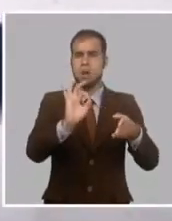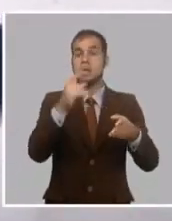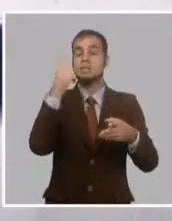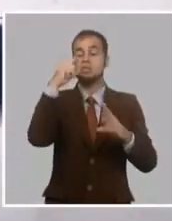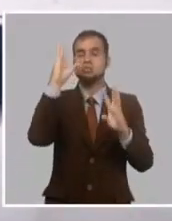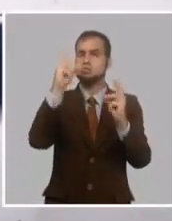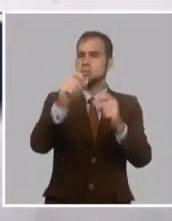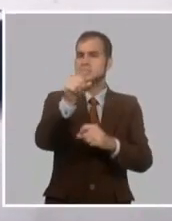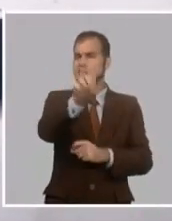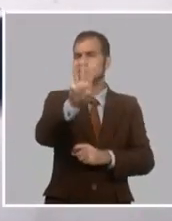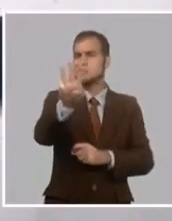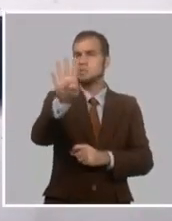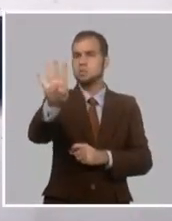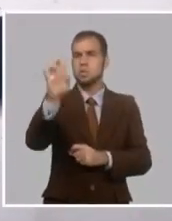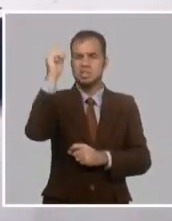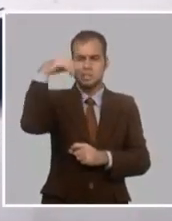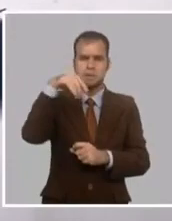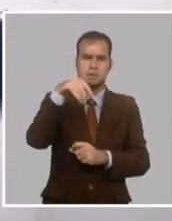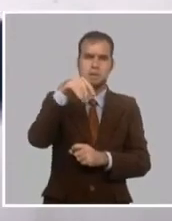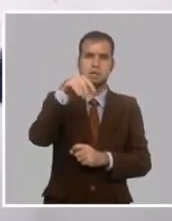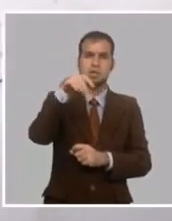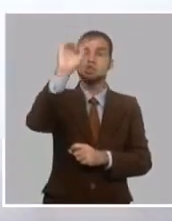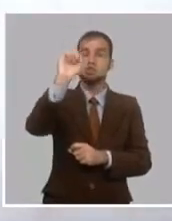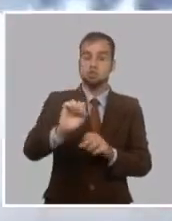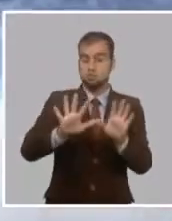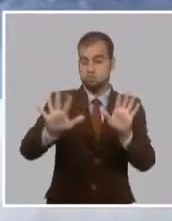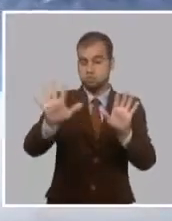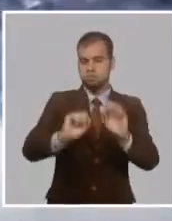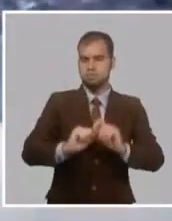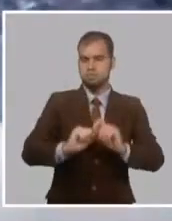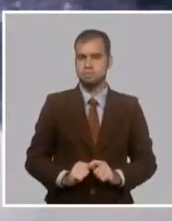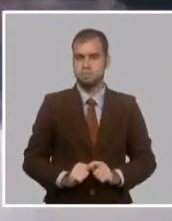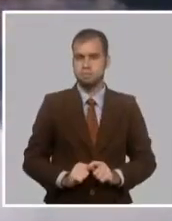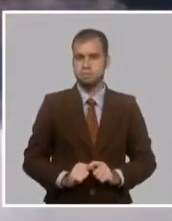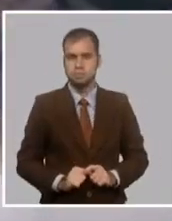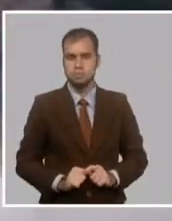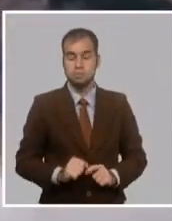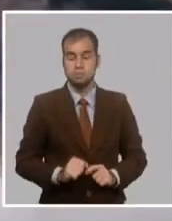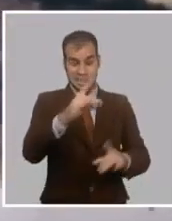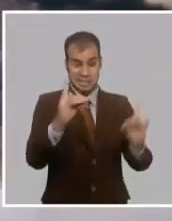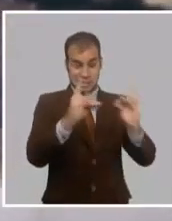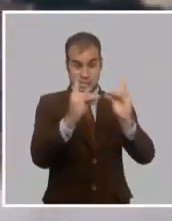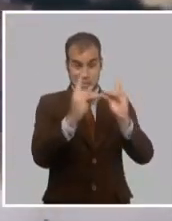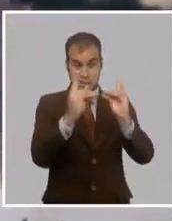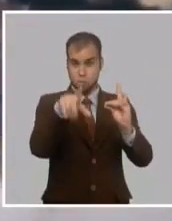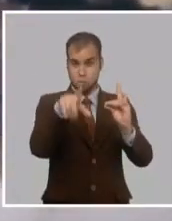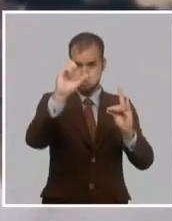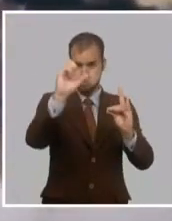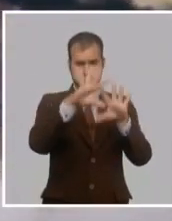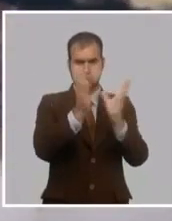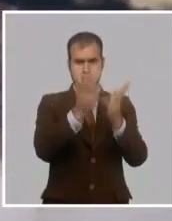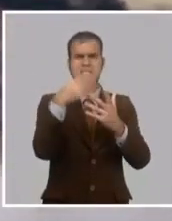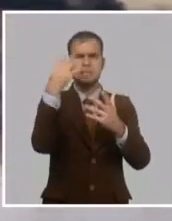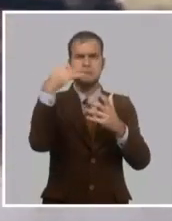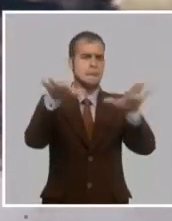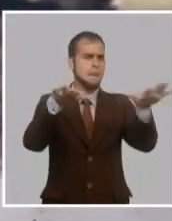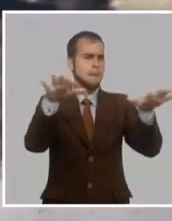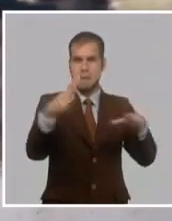134 de la Galería Sur. En la época, el cementerio estaba organizado en varios patios,